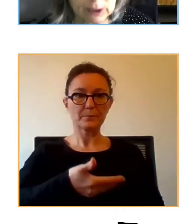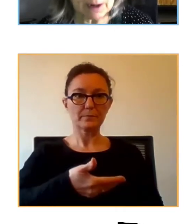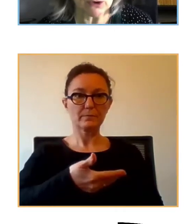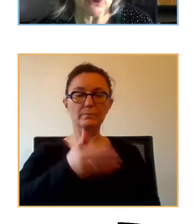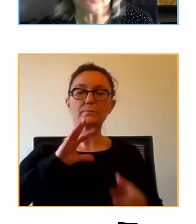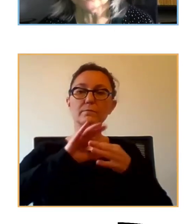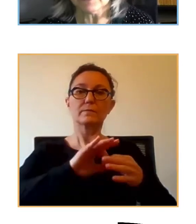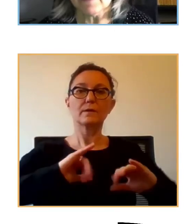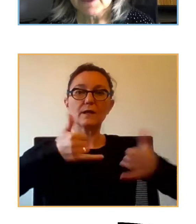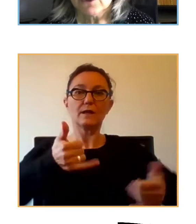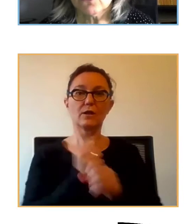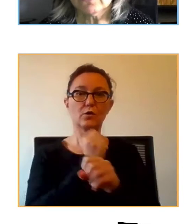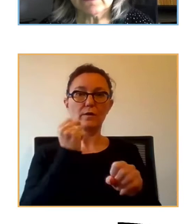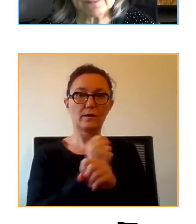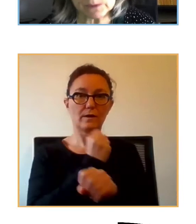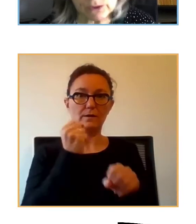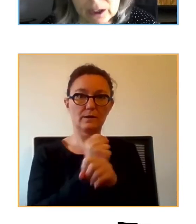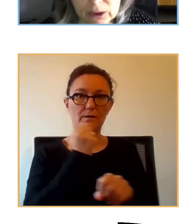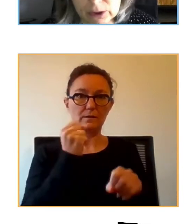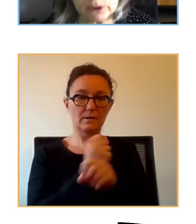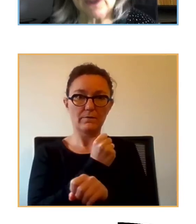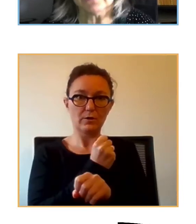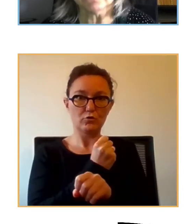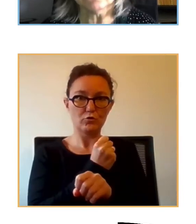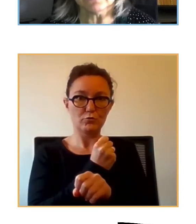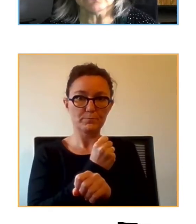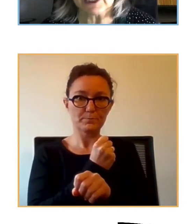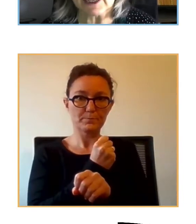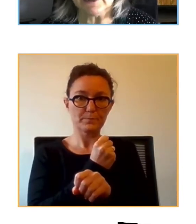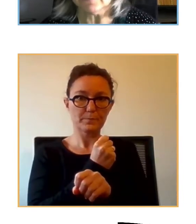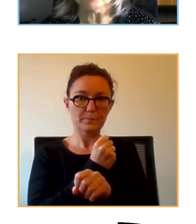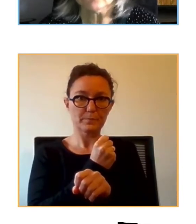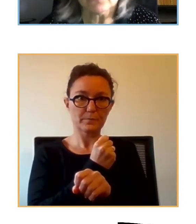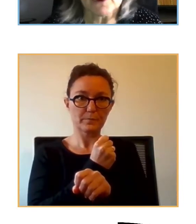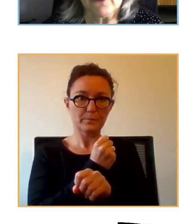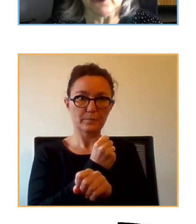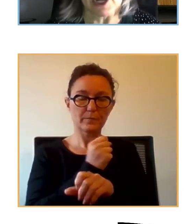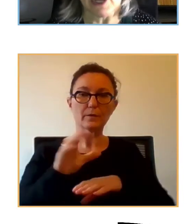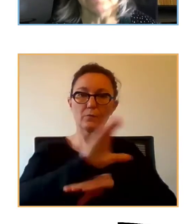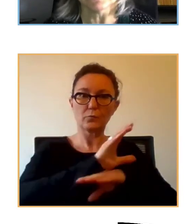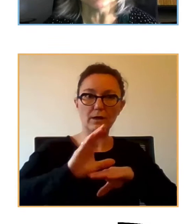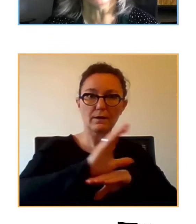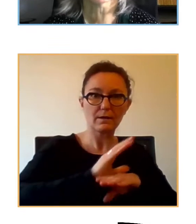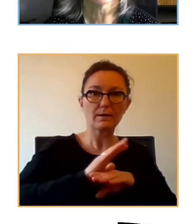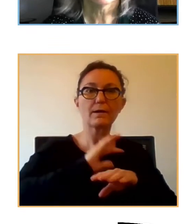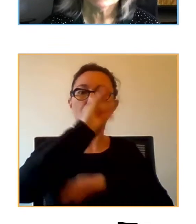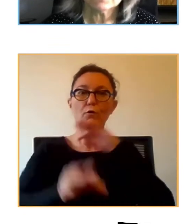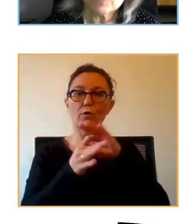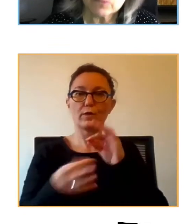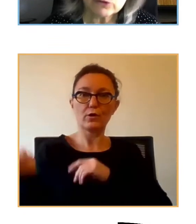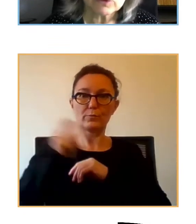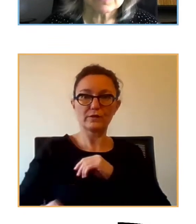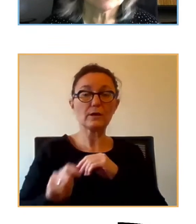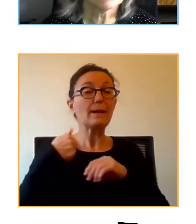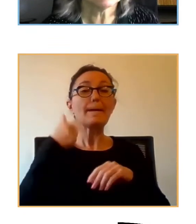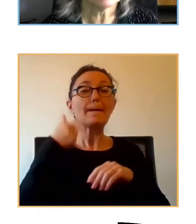inicio de trabajo, con un inicio de una carrera, de un ciclo profesional. Y que